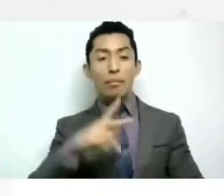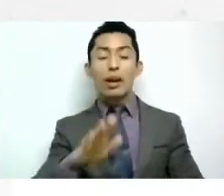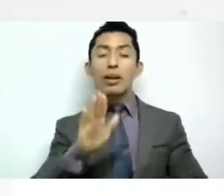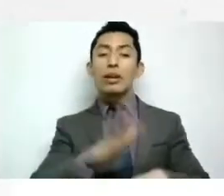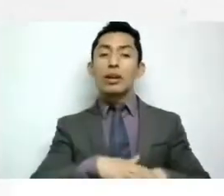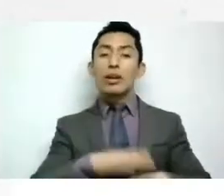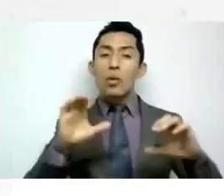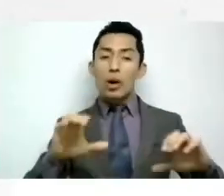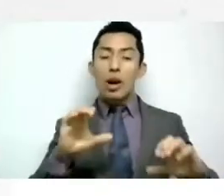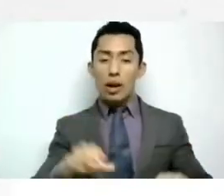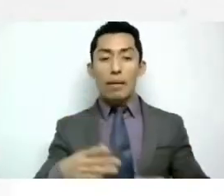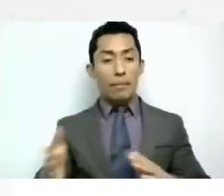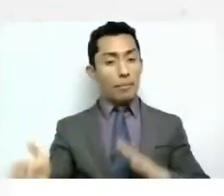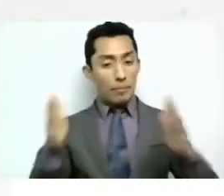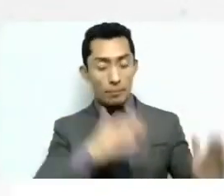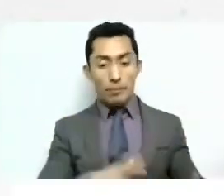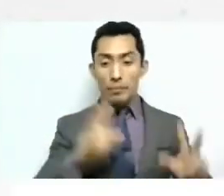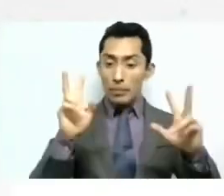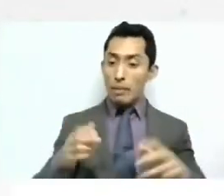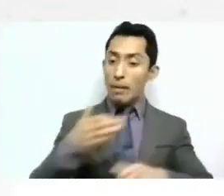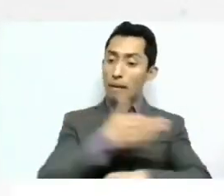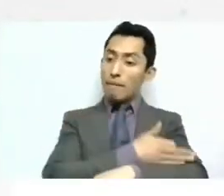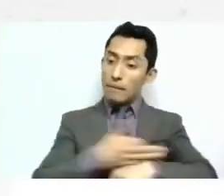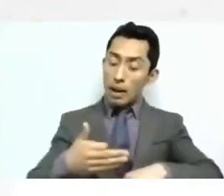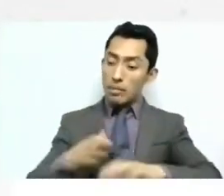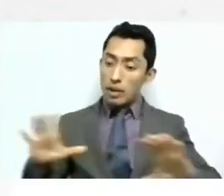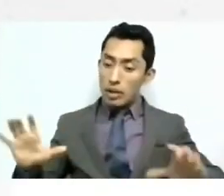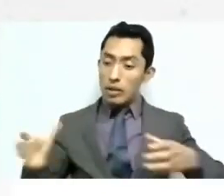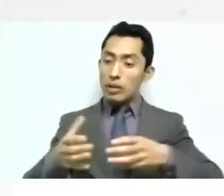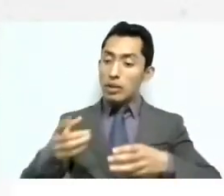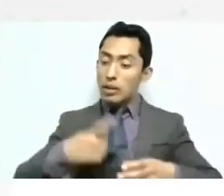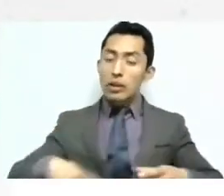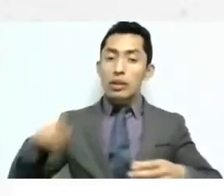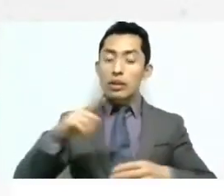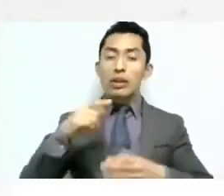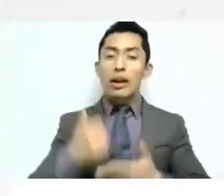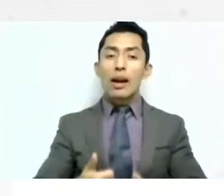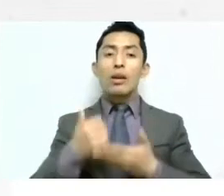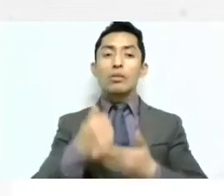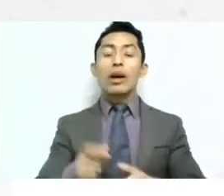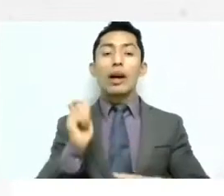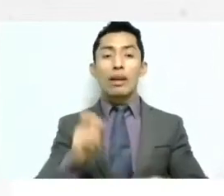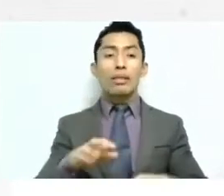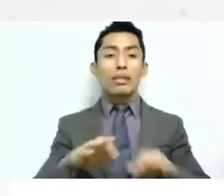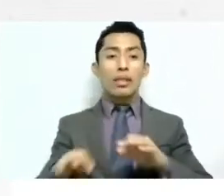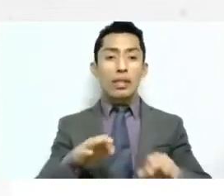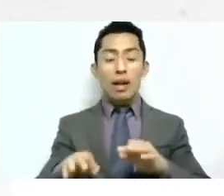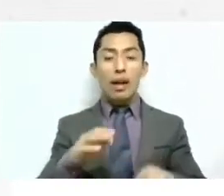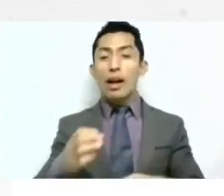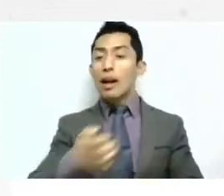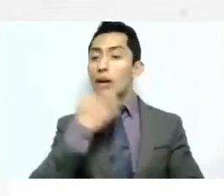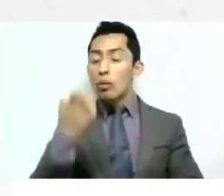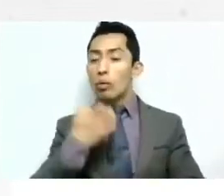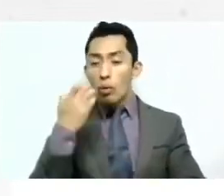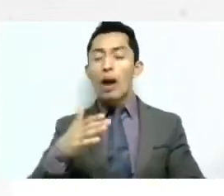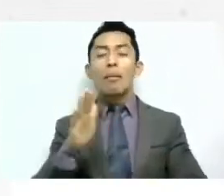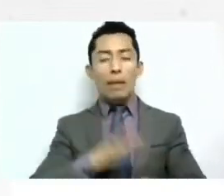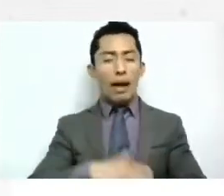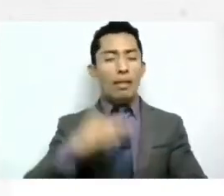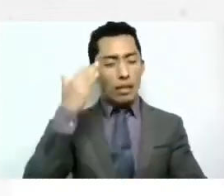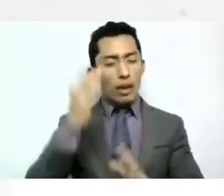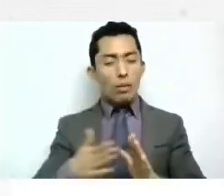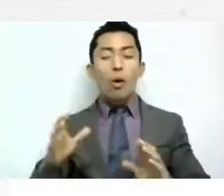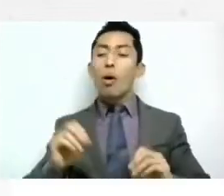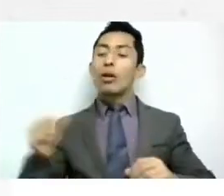que es la familia la solución no siempre va a estar en extender el horario de los niños que estén al cuidado por otras personas